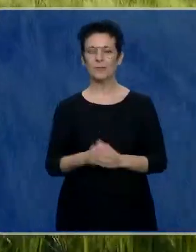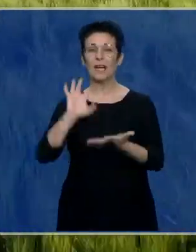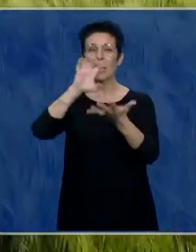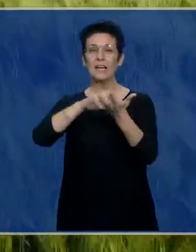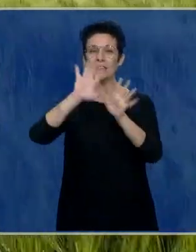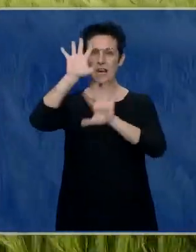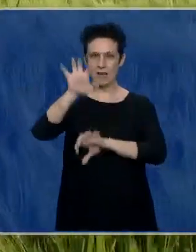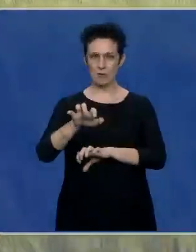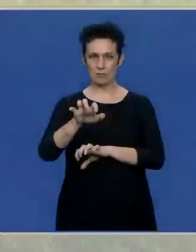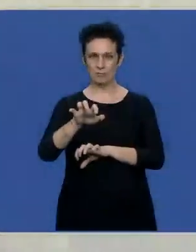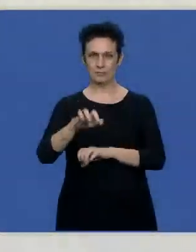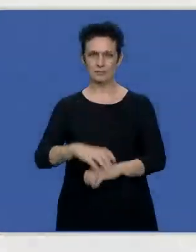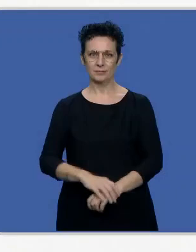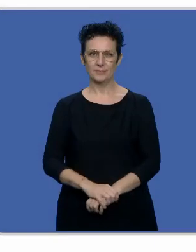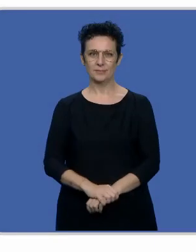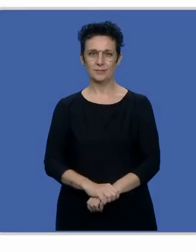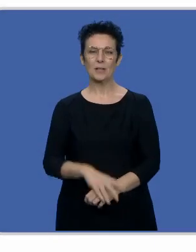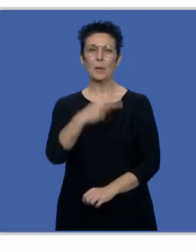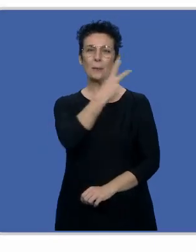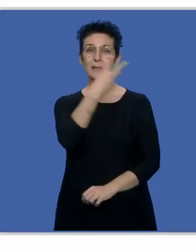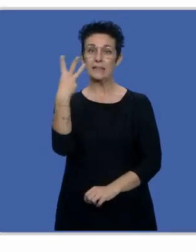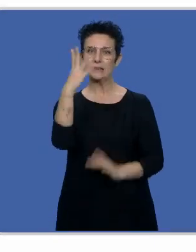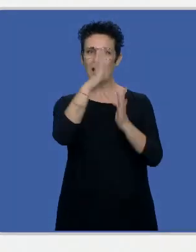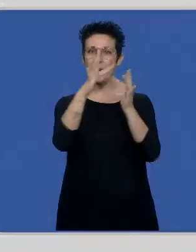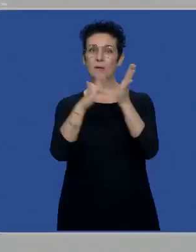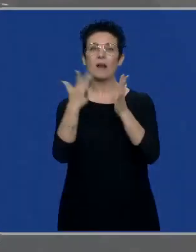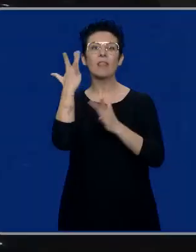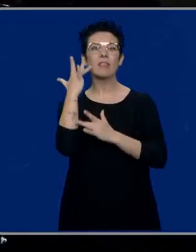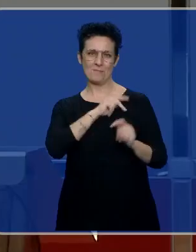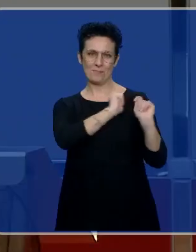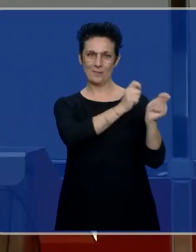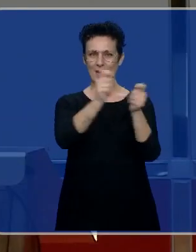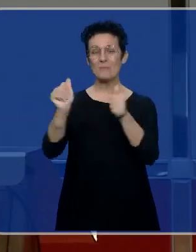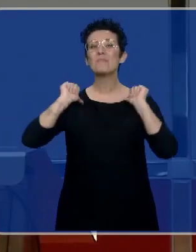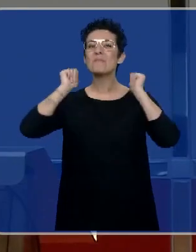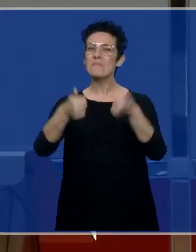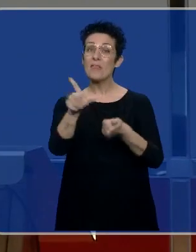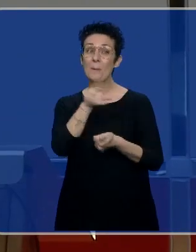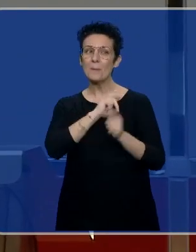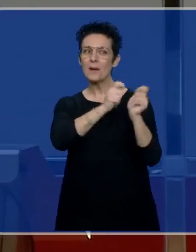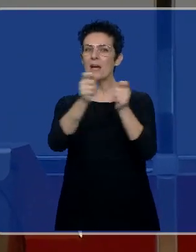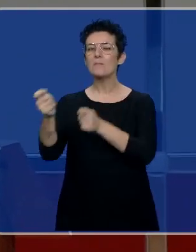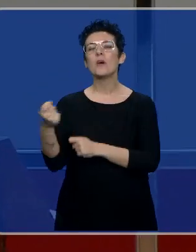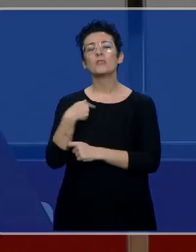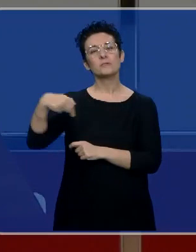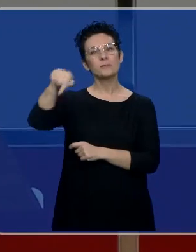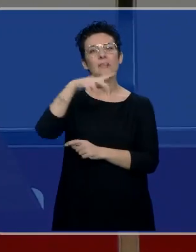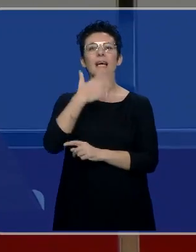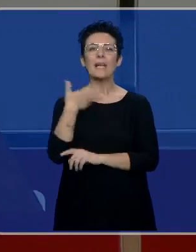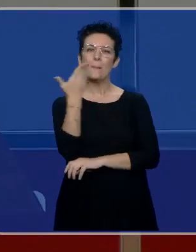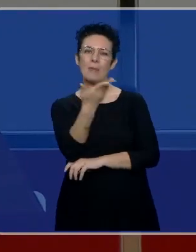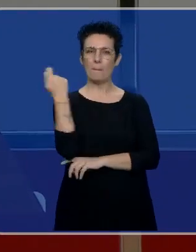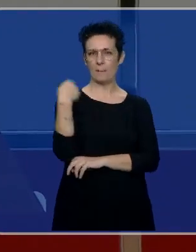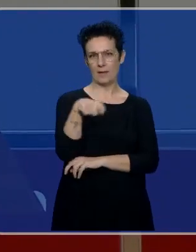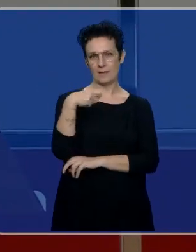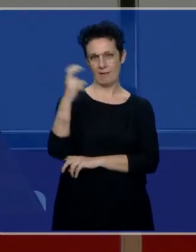Castilla y León. 23 de abril. Día de la comunidad. Comenzar con esa entrega de premios. Pido al presidente, por favor, que